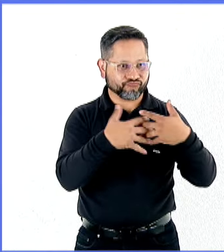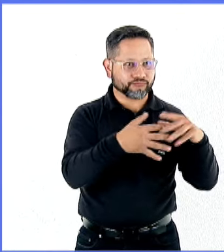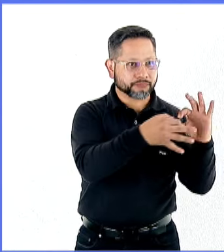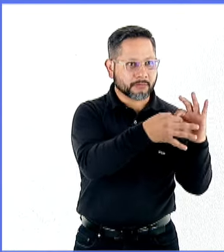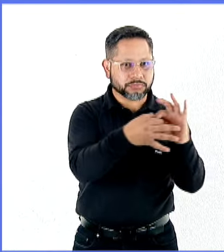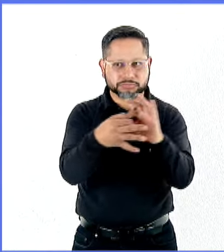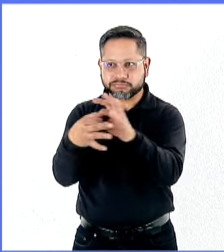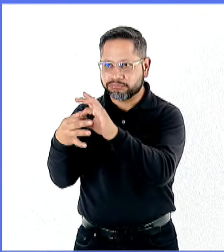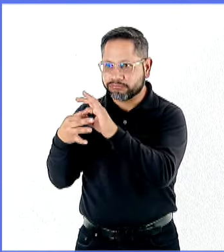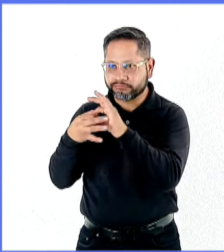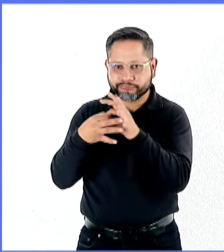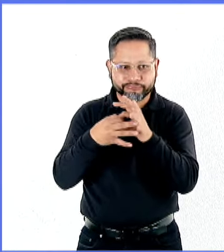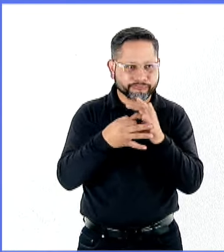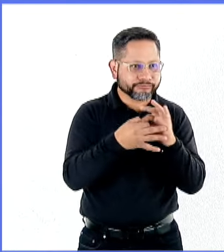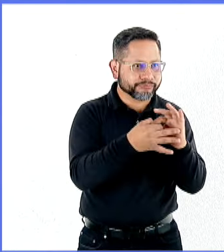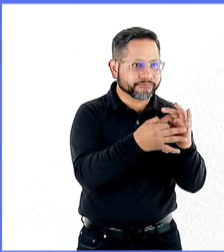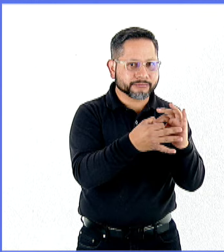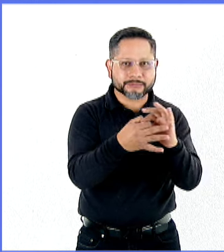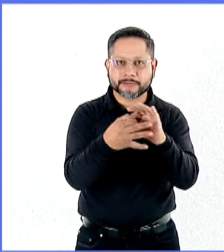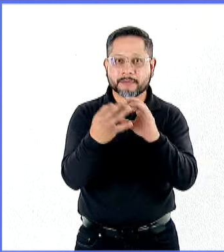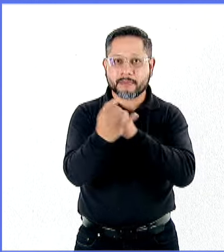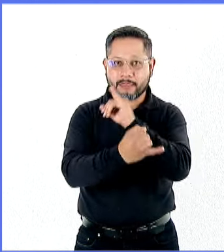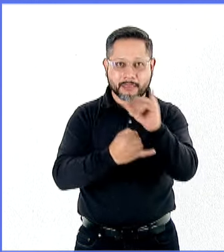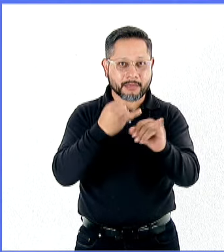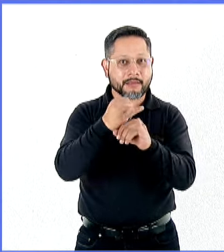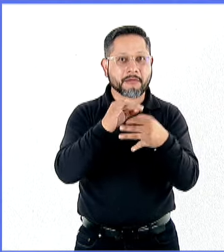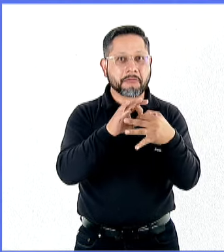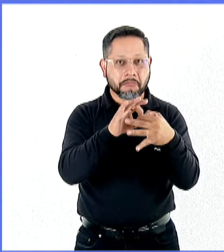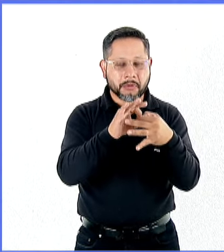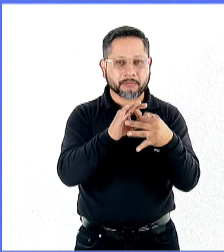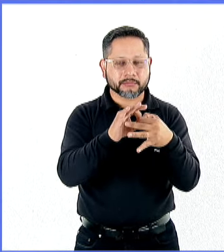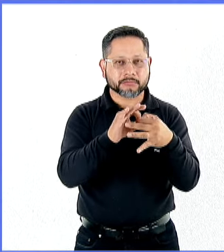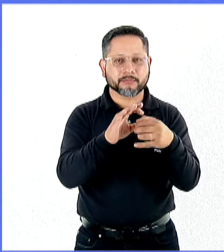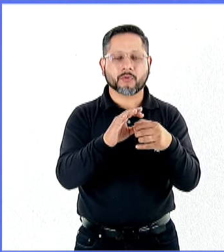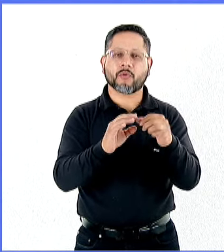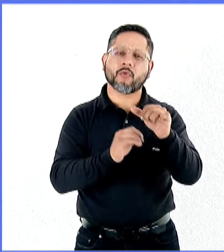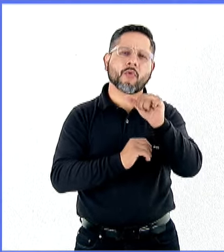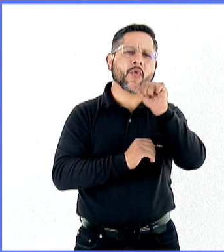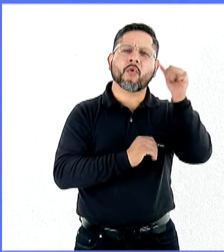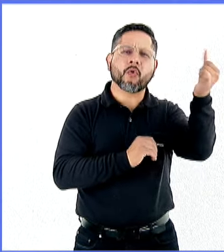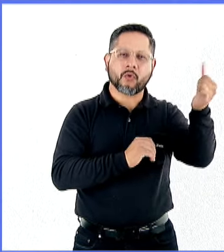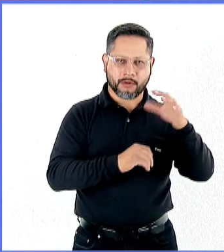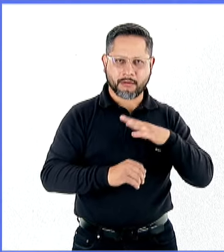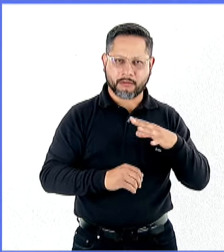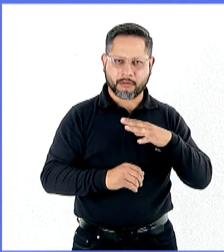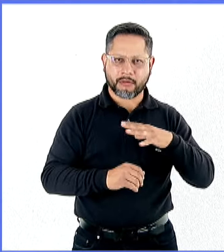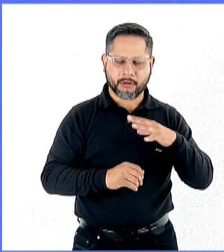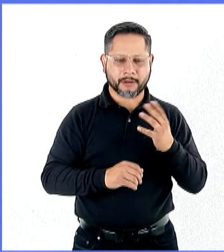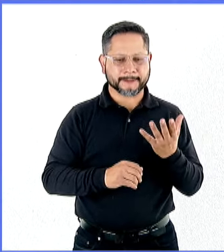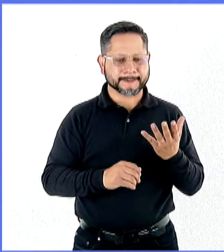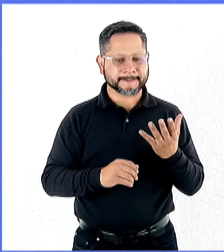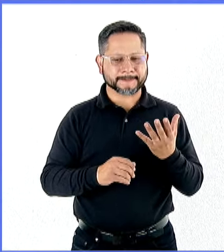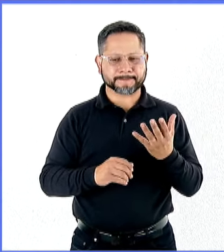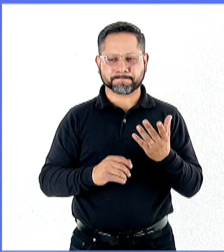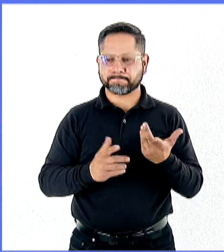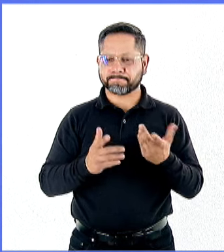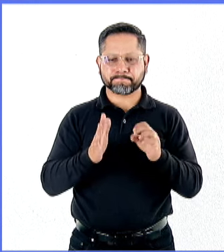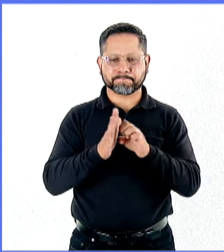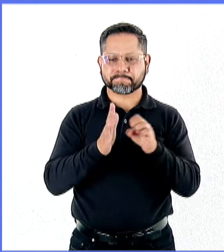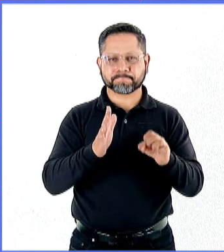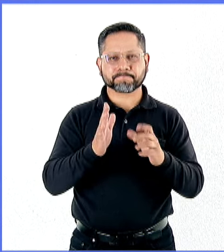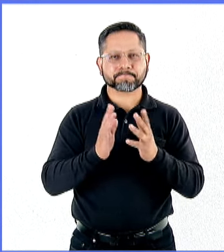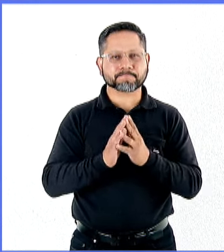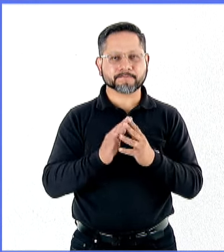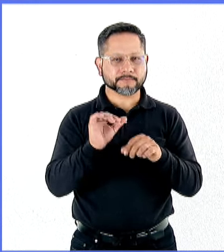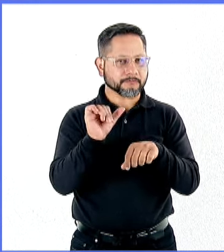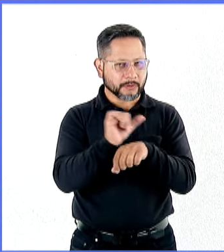en México, hacia las cadenas de producción internacionales. Pero también tenemos otros, por ejemplo, componentes en particular